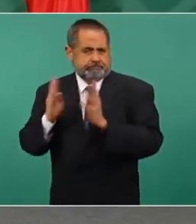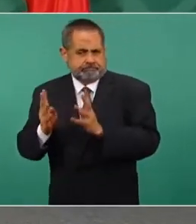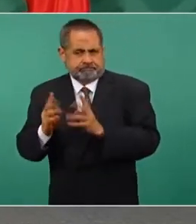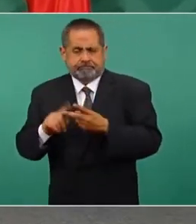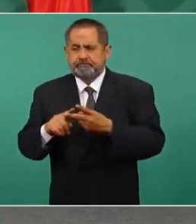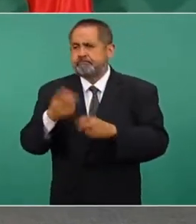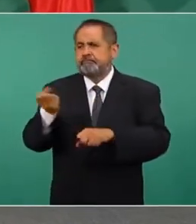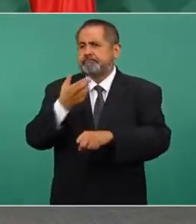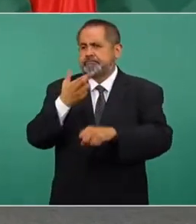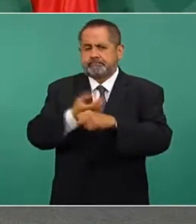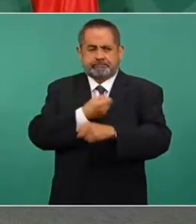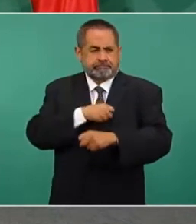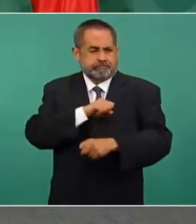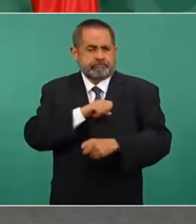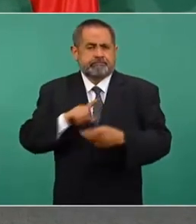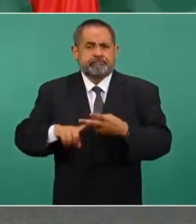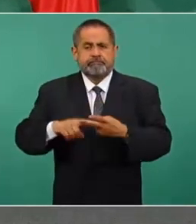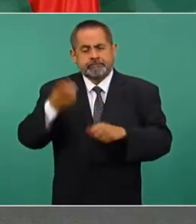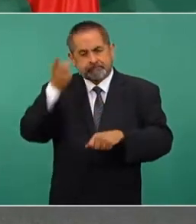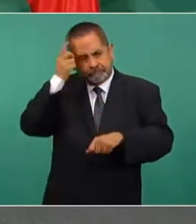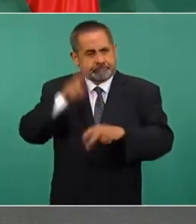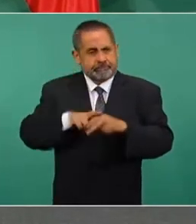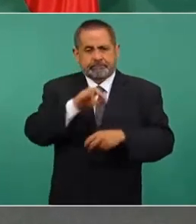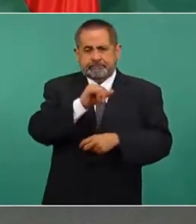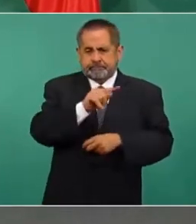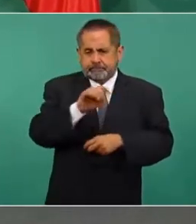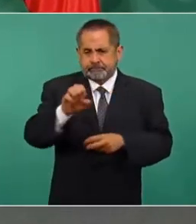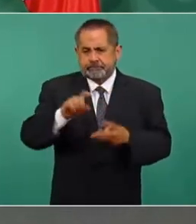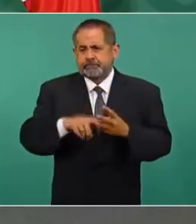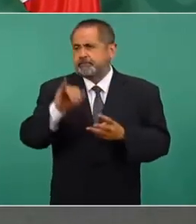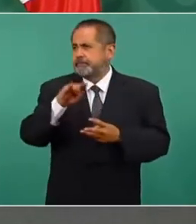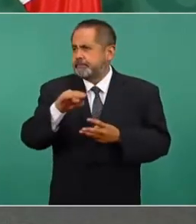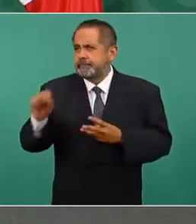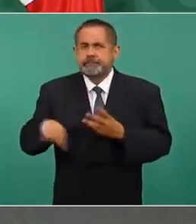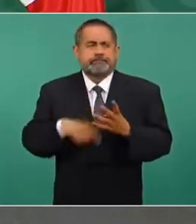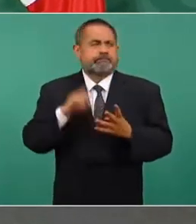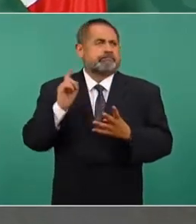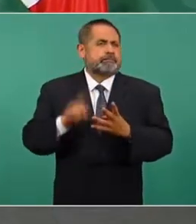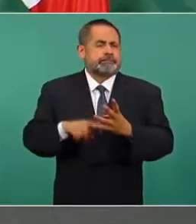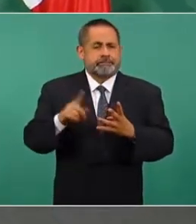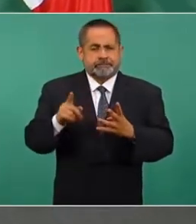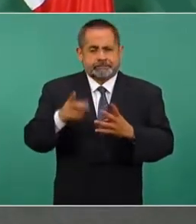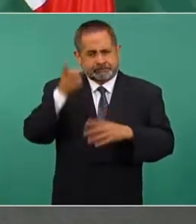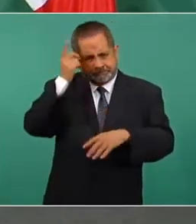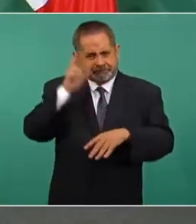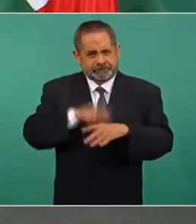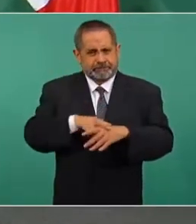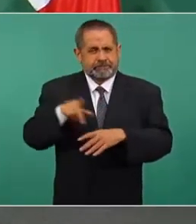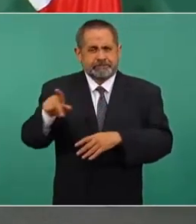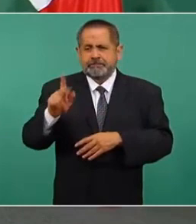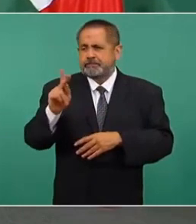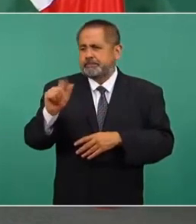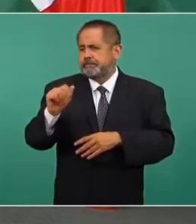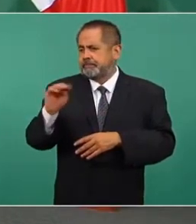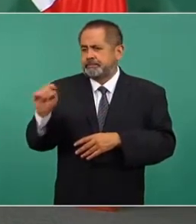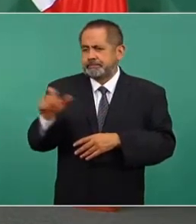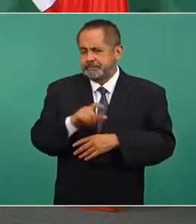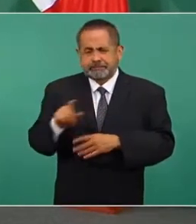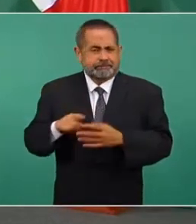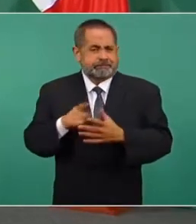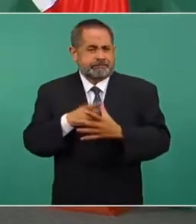secretario de Salud, director del Issste, del Seguro, director médico de Pemex,